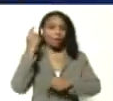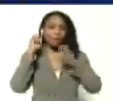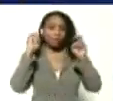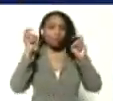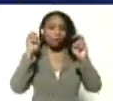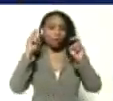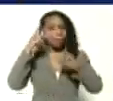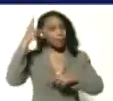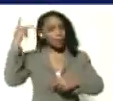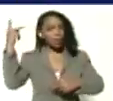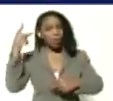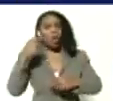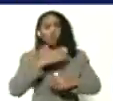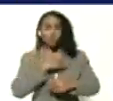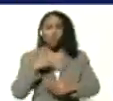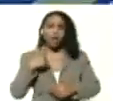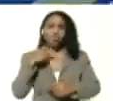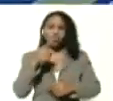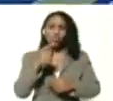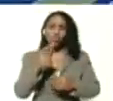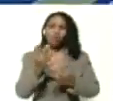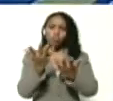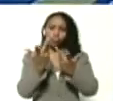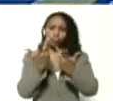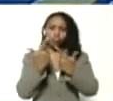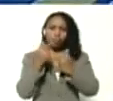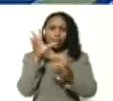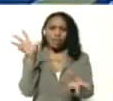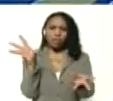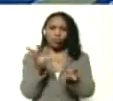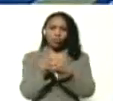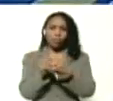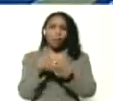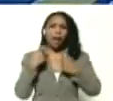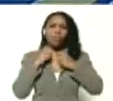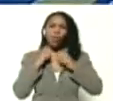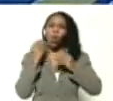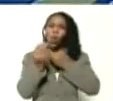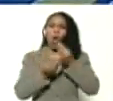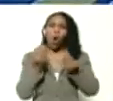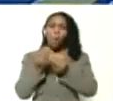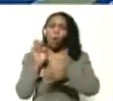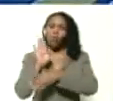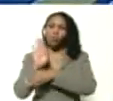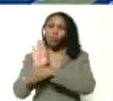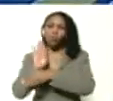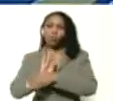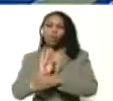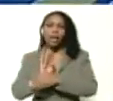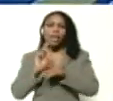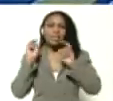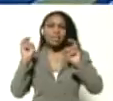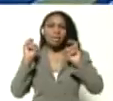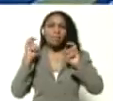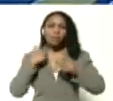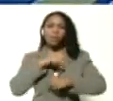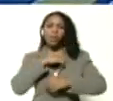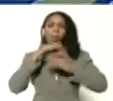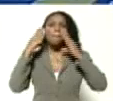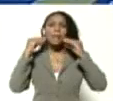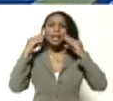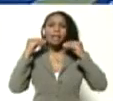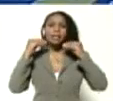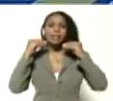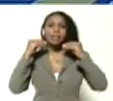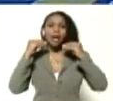pedagogía yo quisiera que tú nos resumieras estos tres retos Aristóbulo y cómo hemos ido cuidando con nuestros expertos